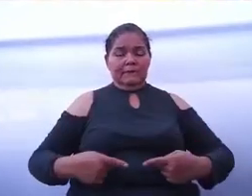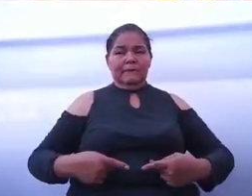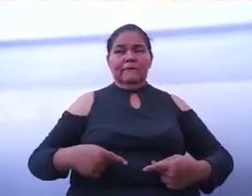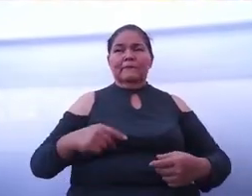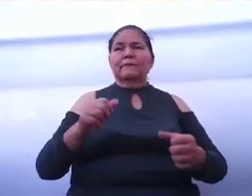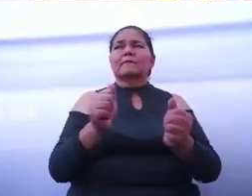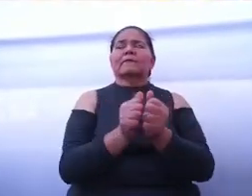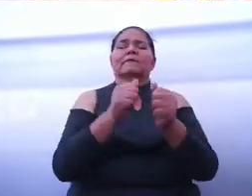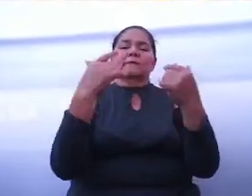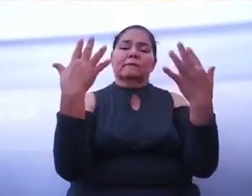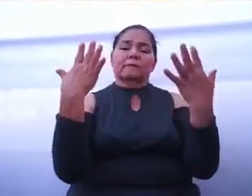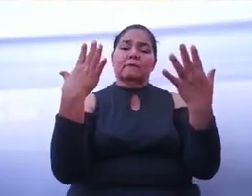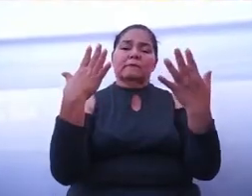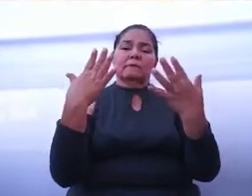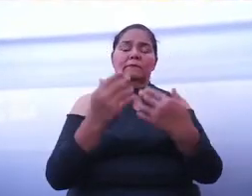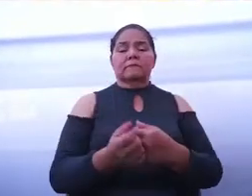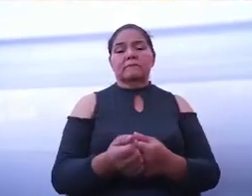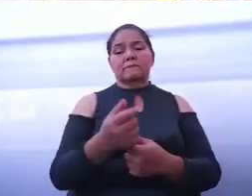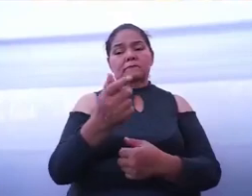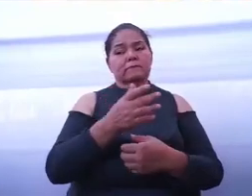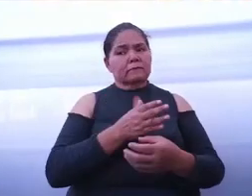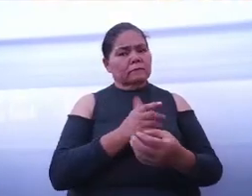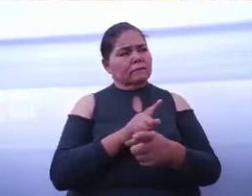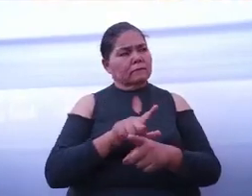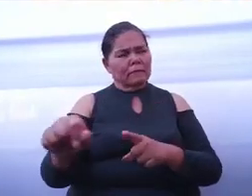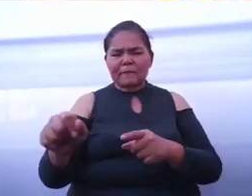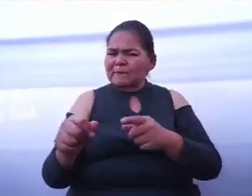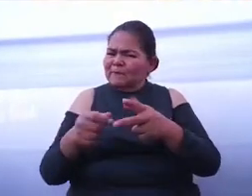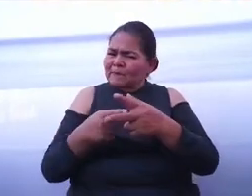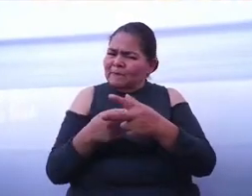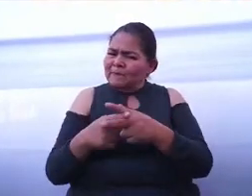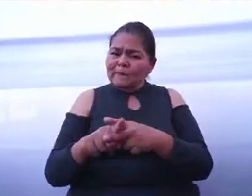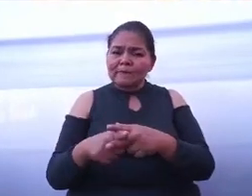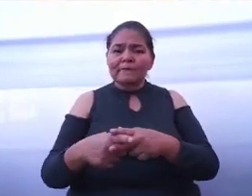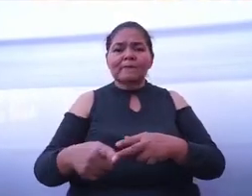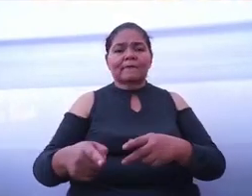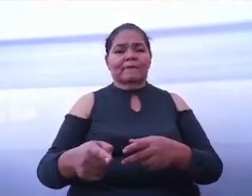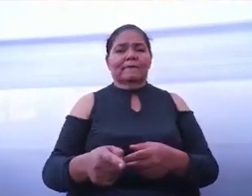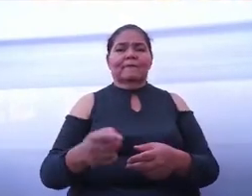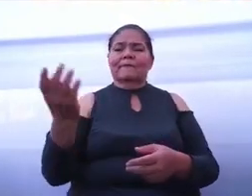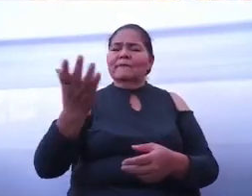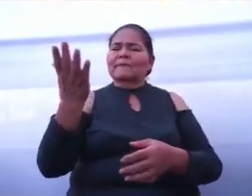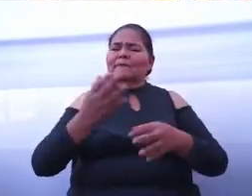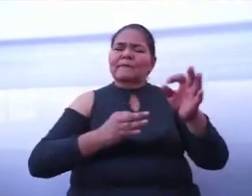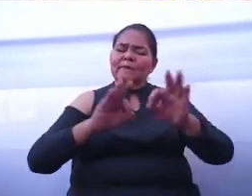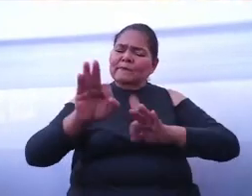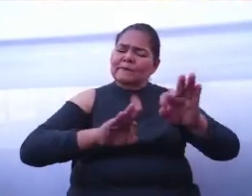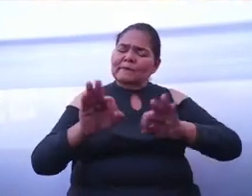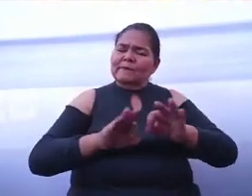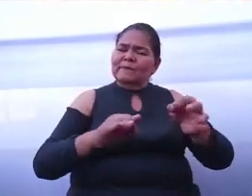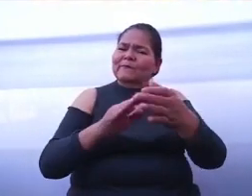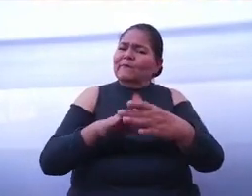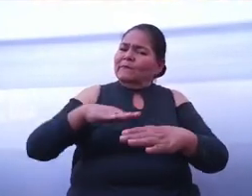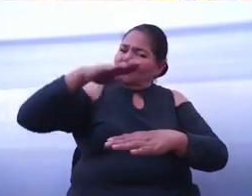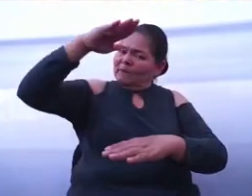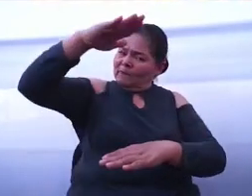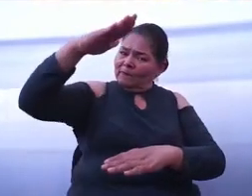de salir adelante, de superar nuestros problemas y construir